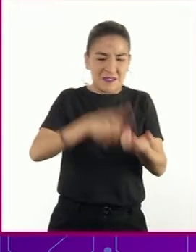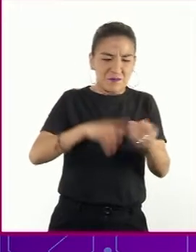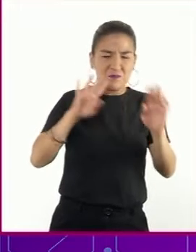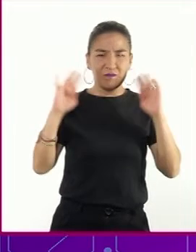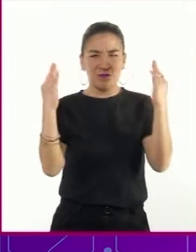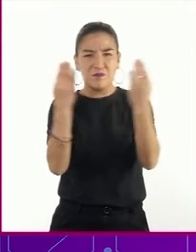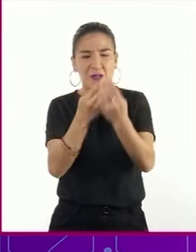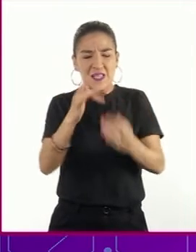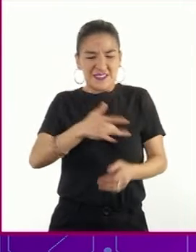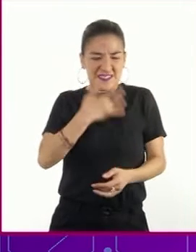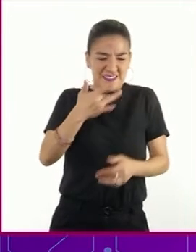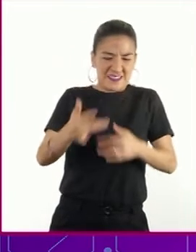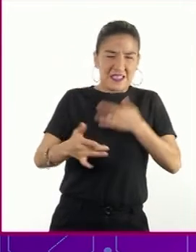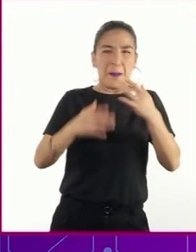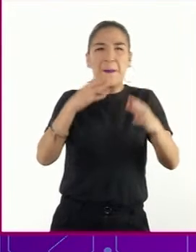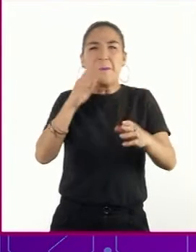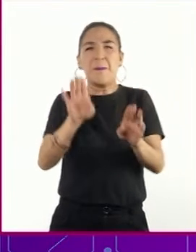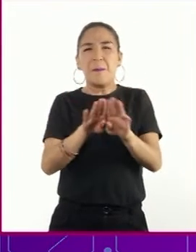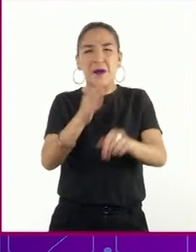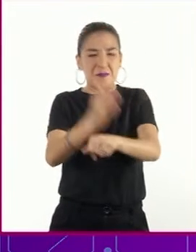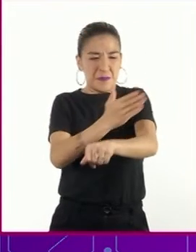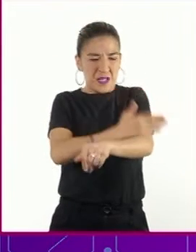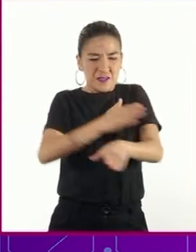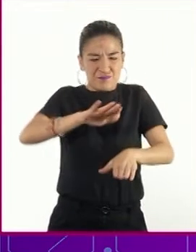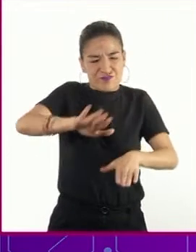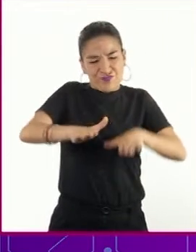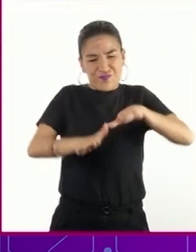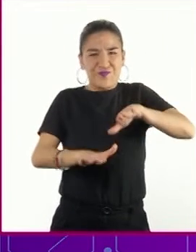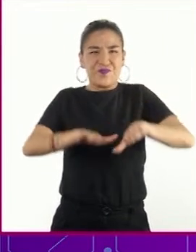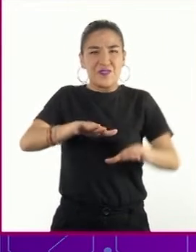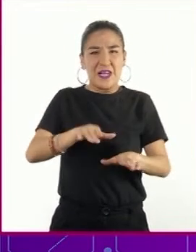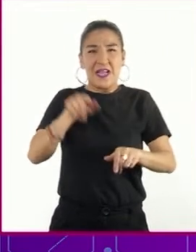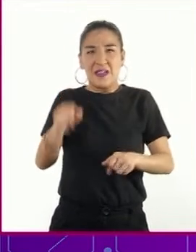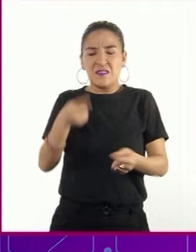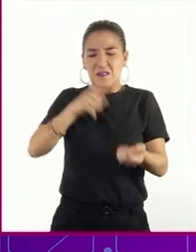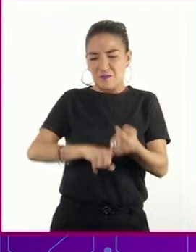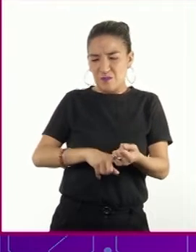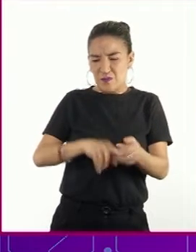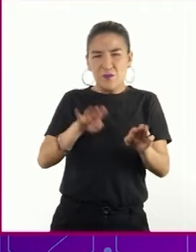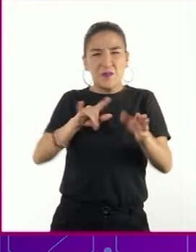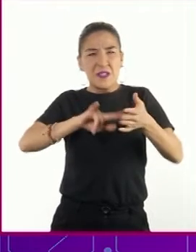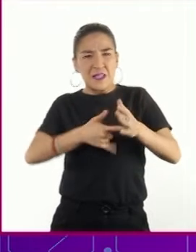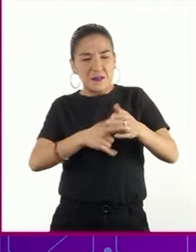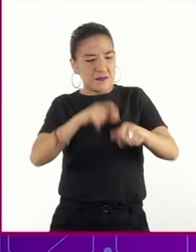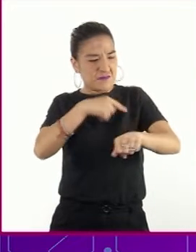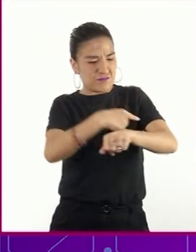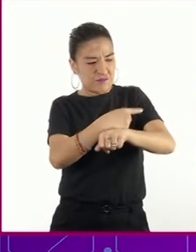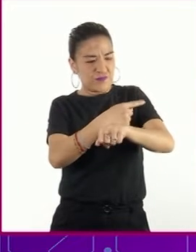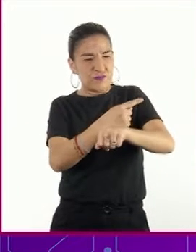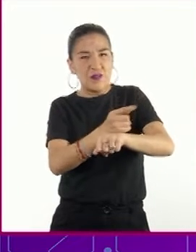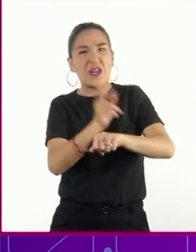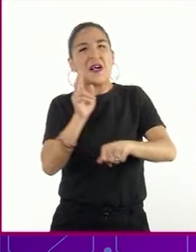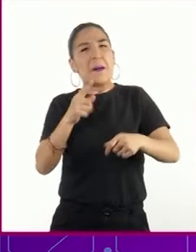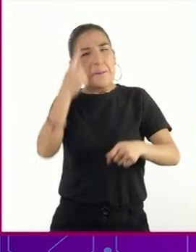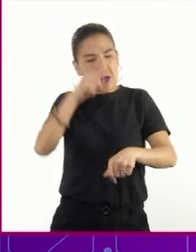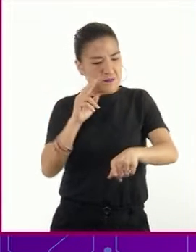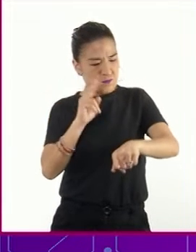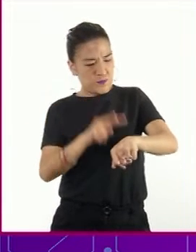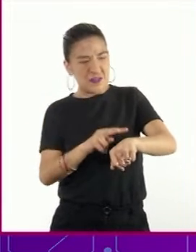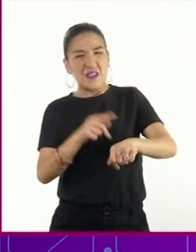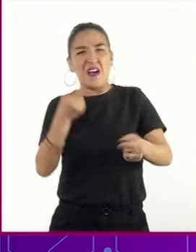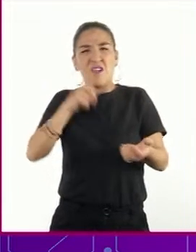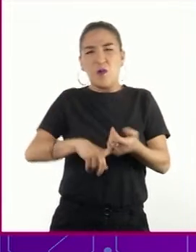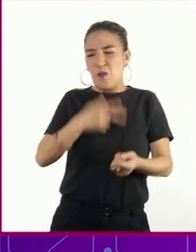rechinantes más allá del marinero que da cuerda al reloj que da la hora del hombre